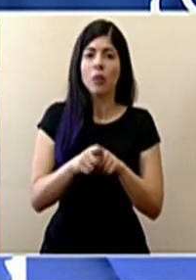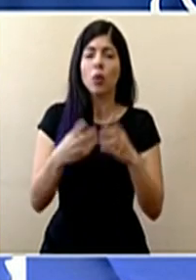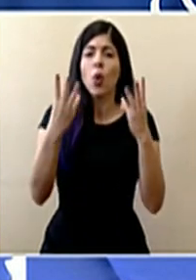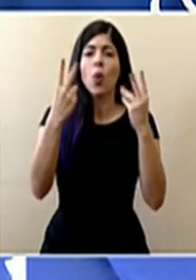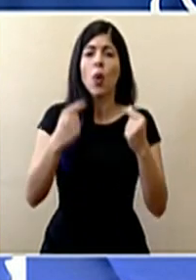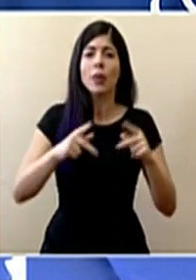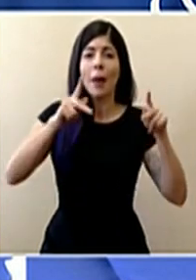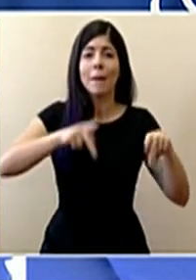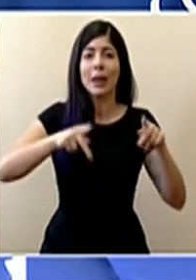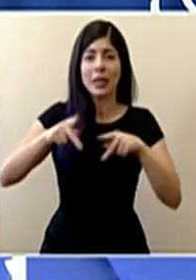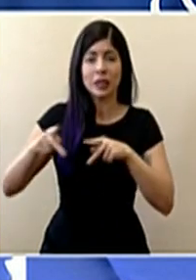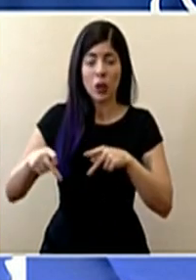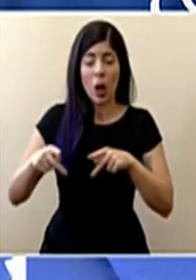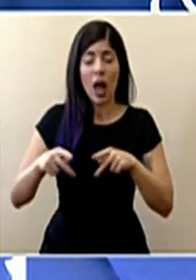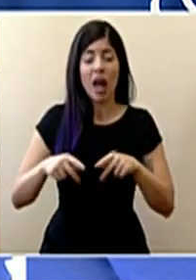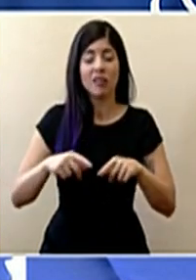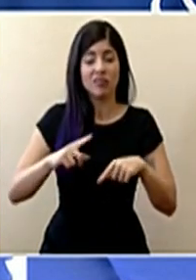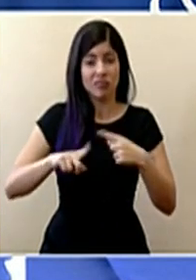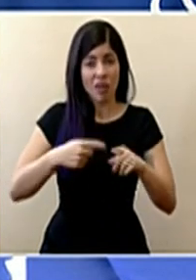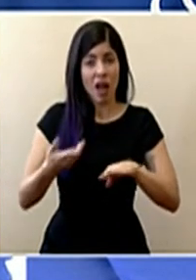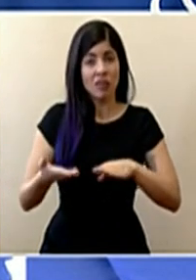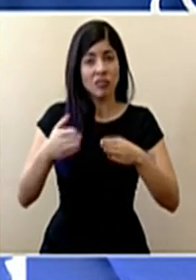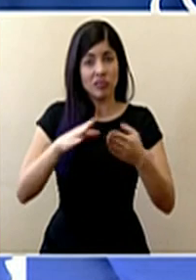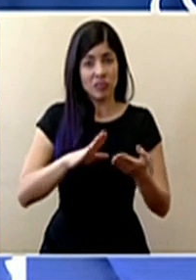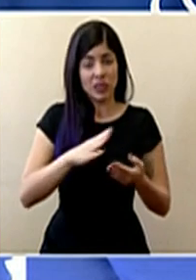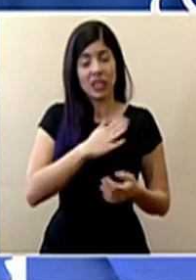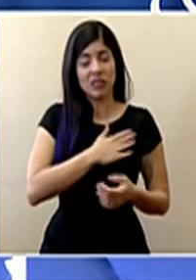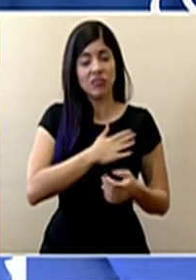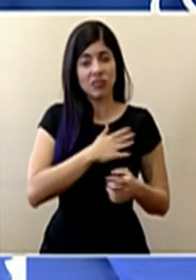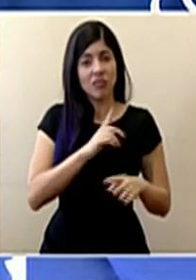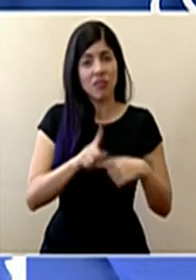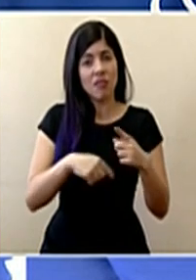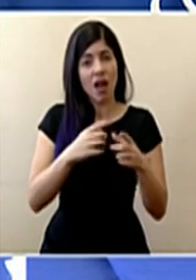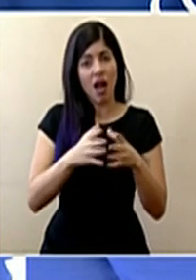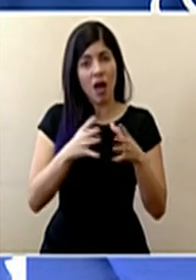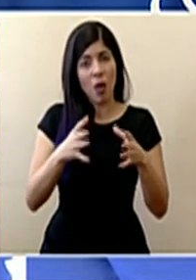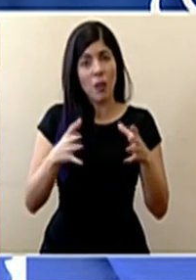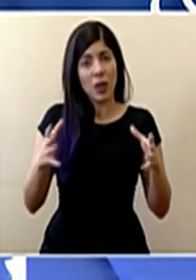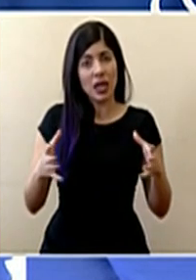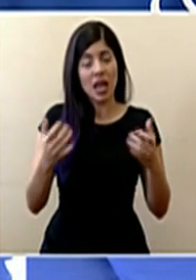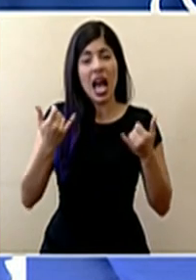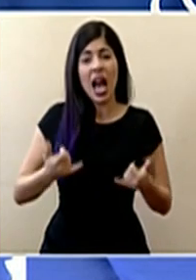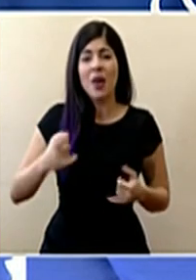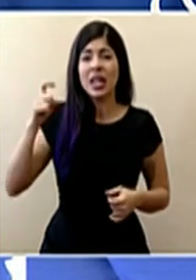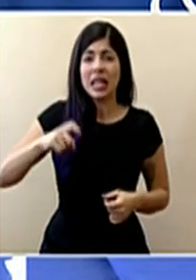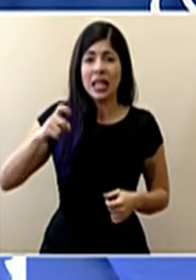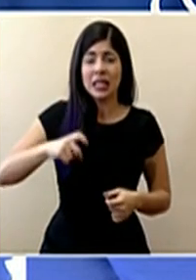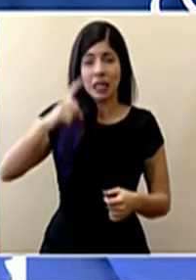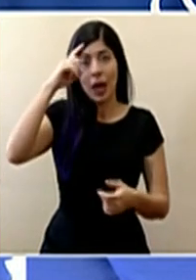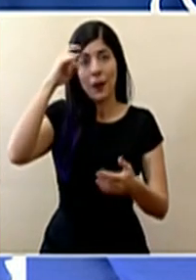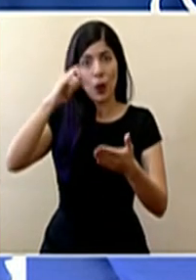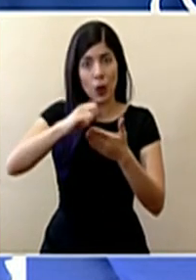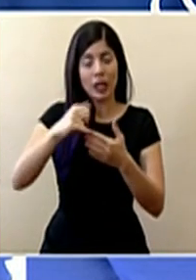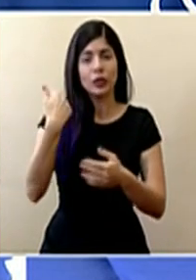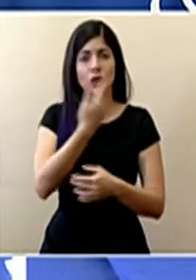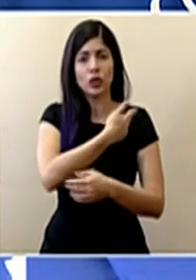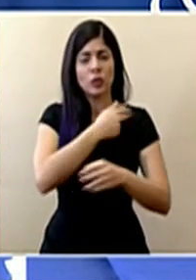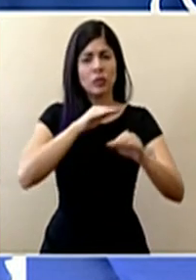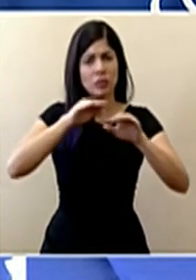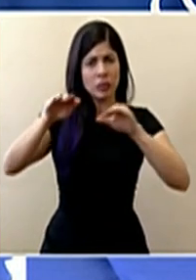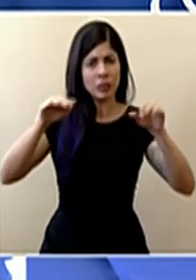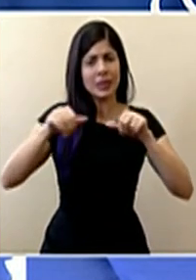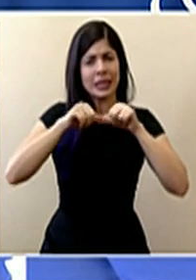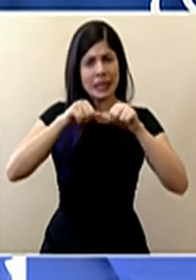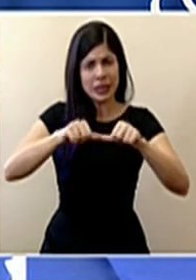personas que lamentablemente van a fallecer también va a aumentar. Lo que necesitamos acá y por eso estamos haciendo el llamado y